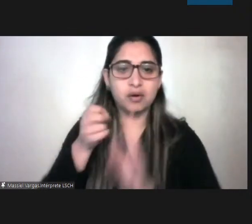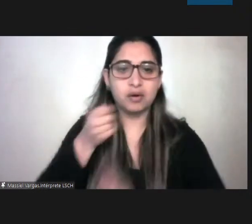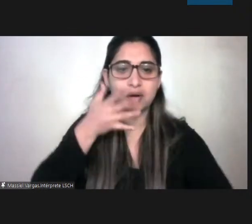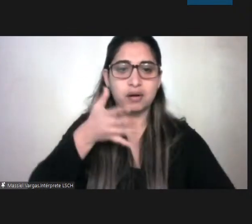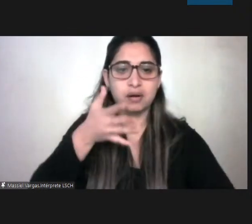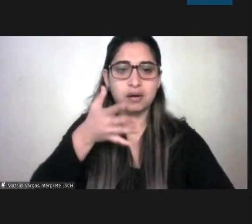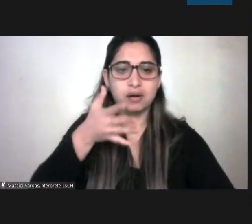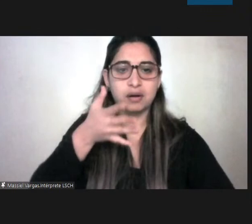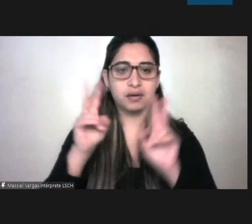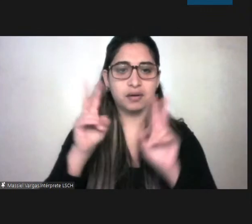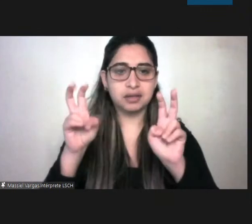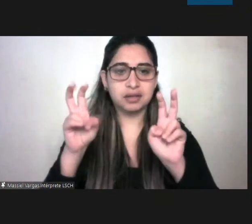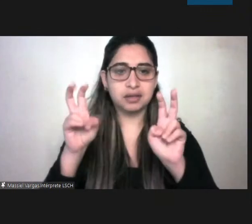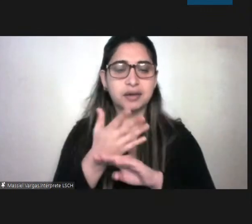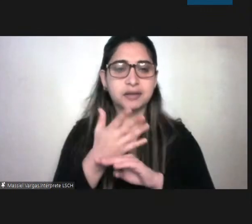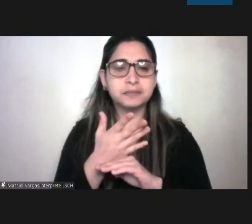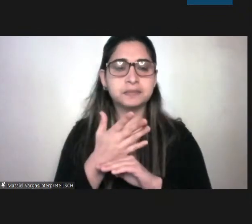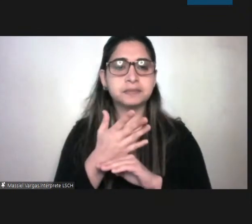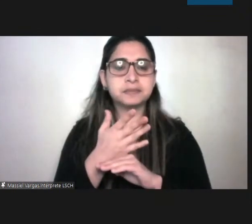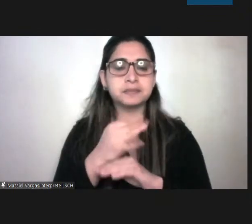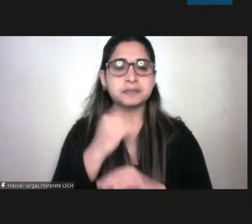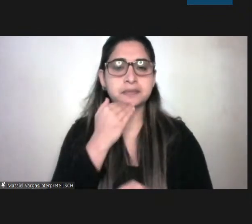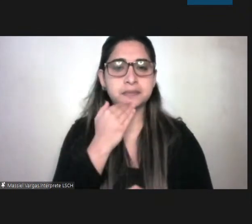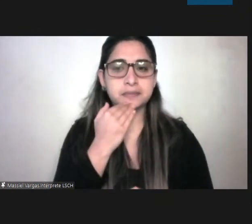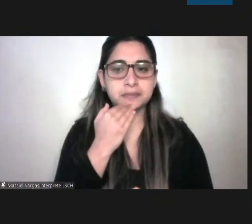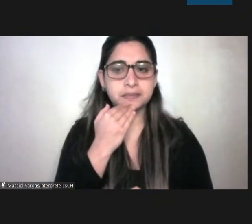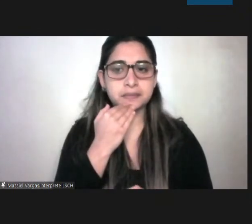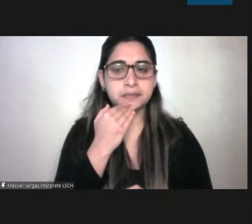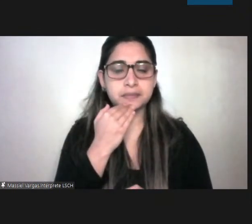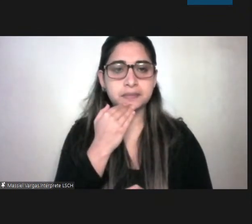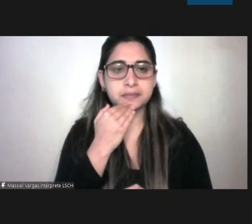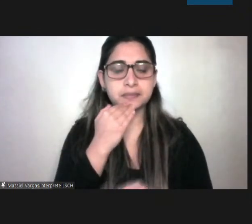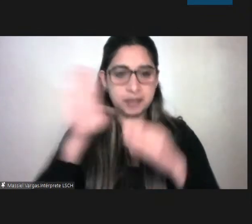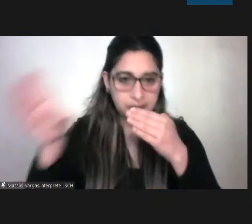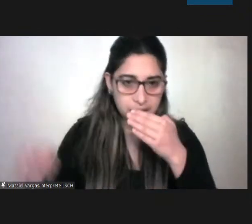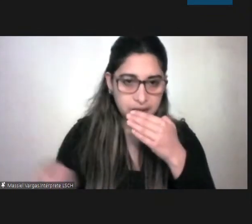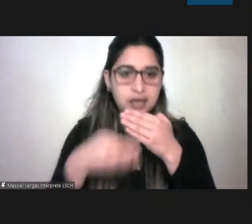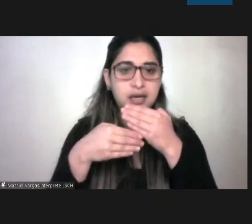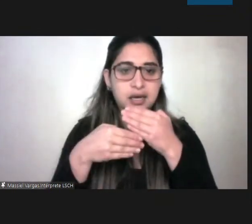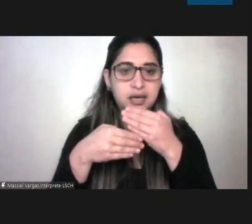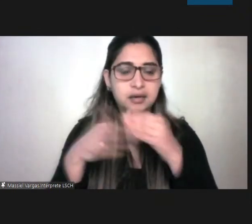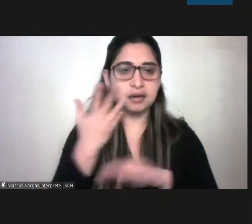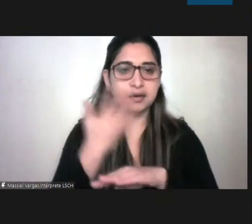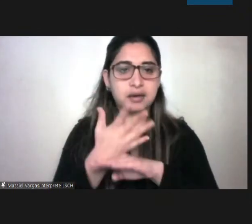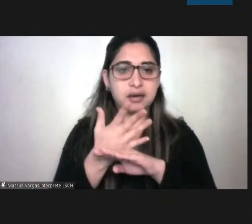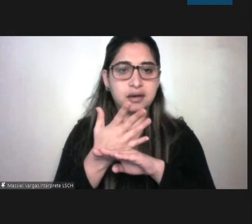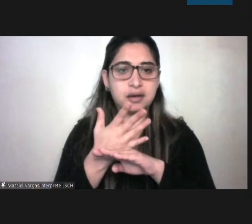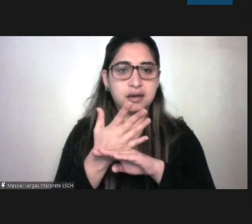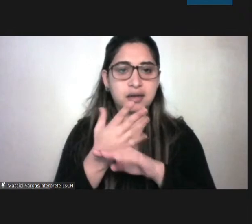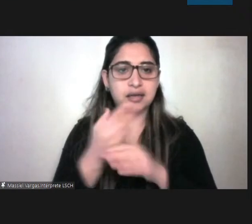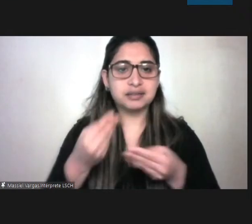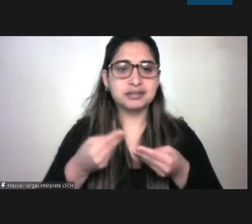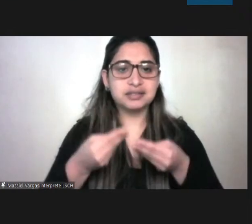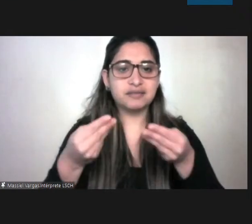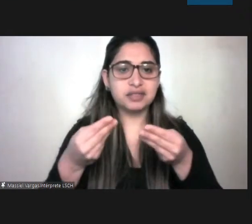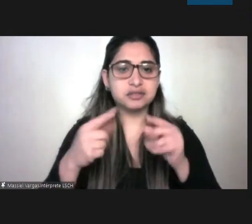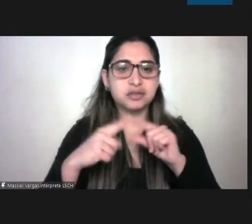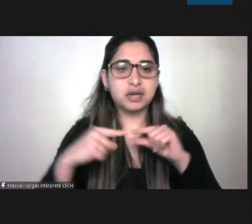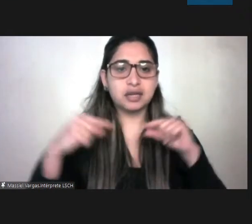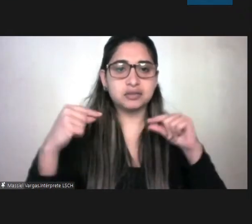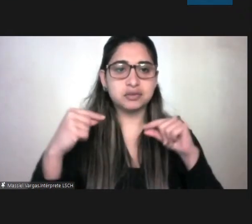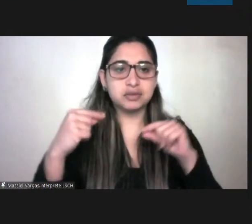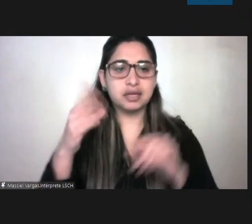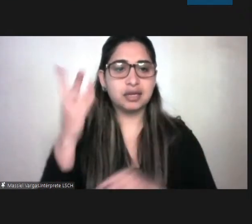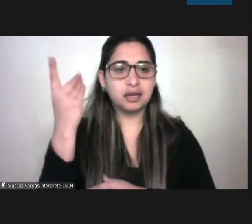bien y además quería agregar que nosotros en el Servicio Nacional de la Discapacidad contamos con el programa